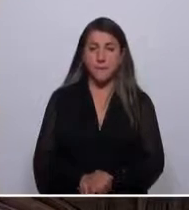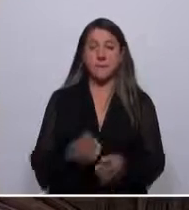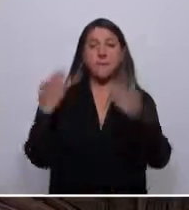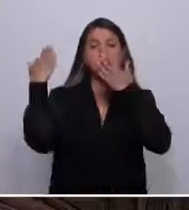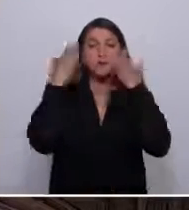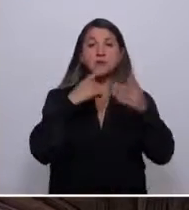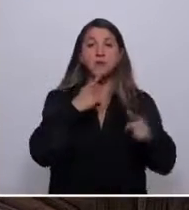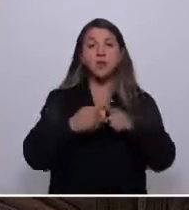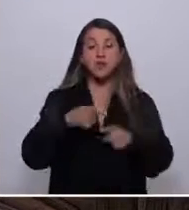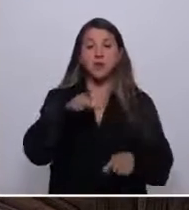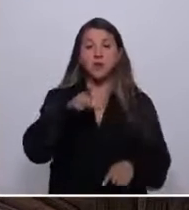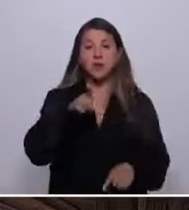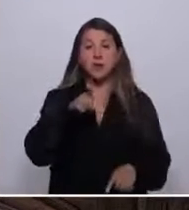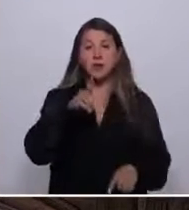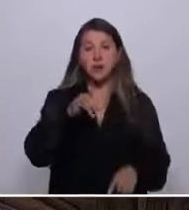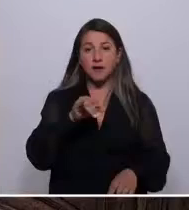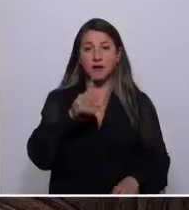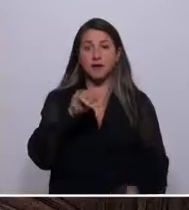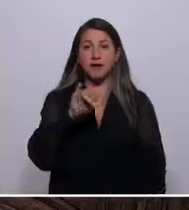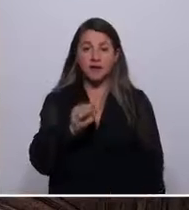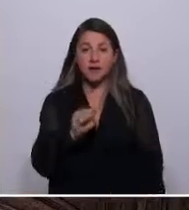Lidia González Calderón